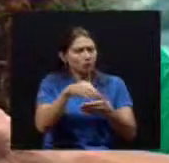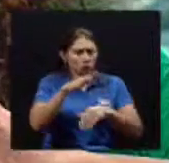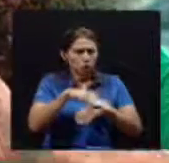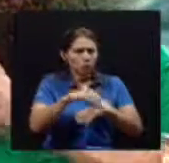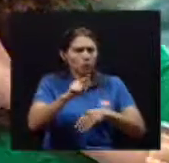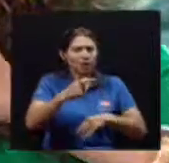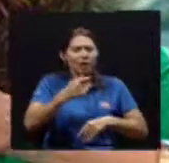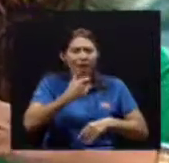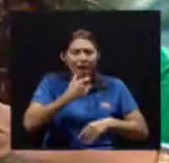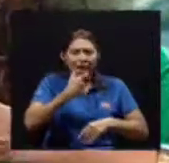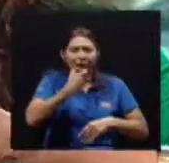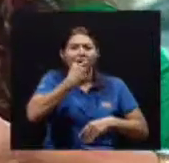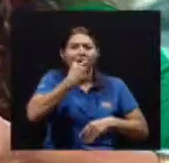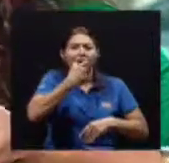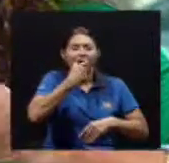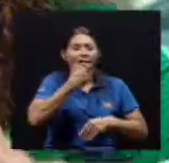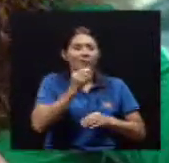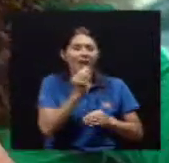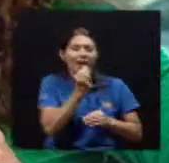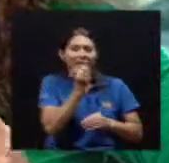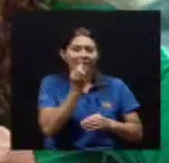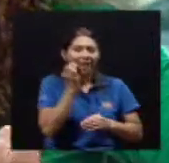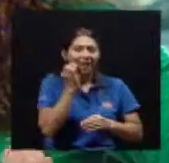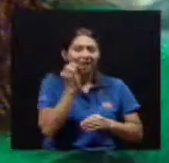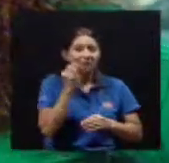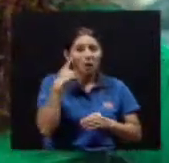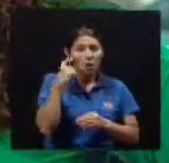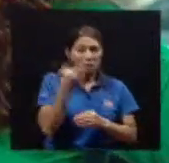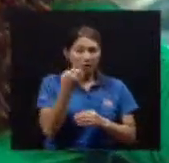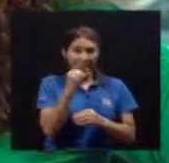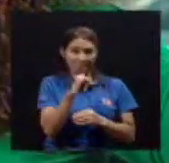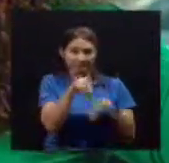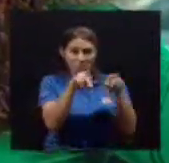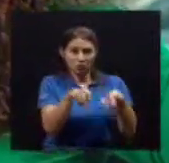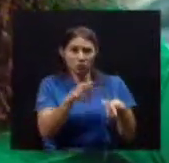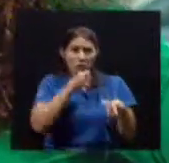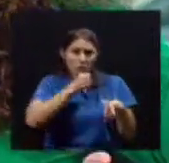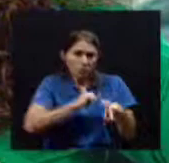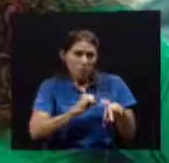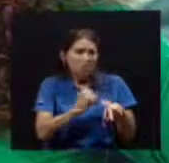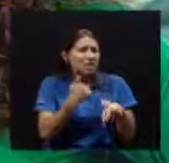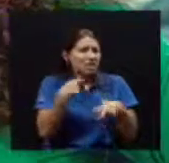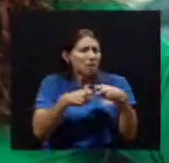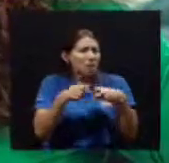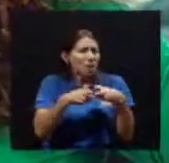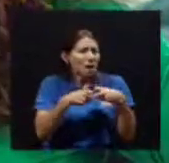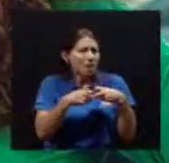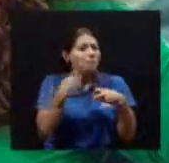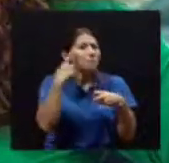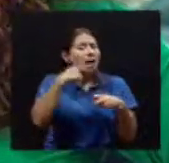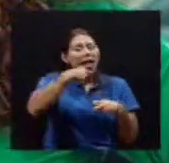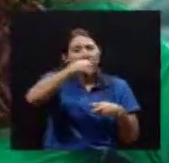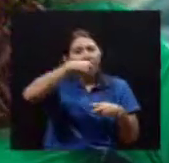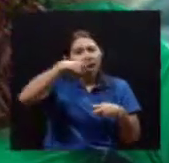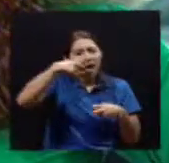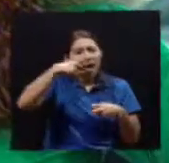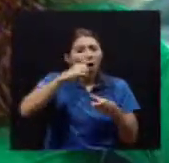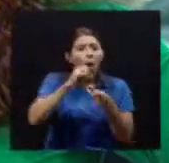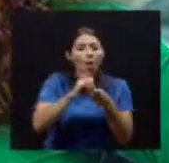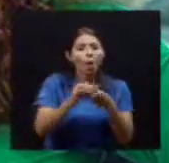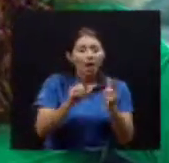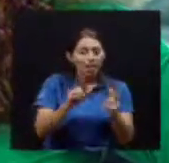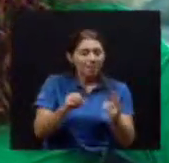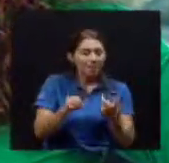El proceso De quitarlo Y ponerlo Se les hace Un poco dificultoso Entonces Hay alguna técnica especial O que